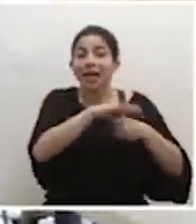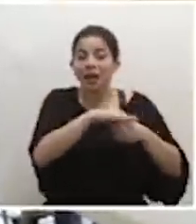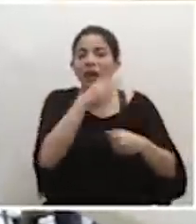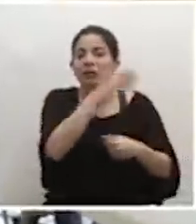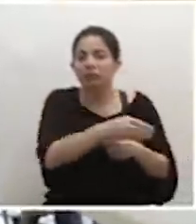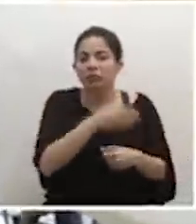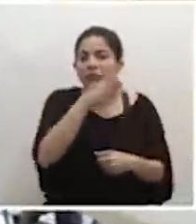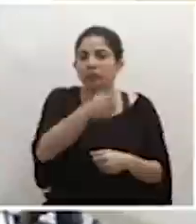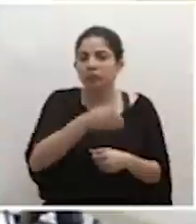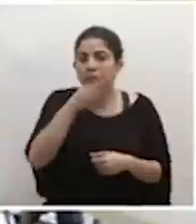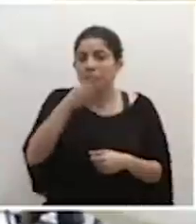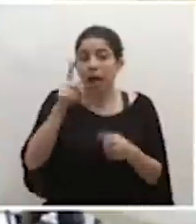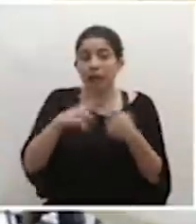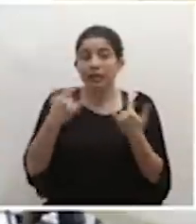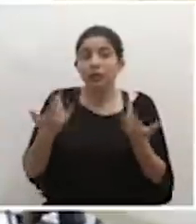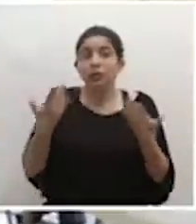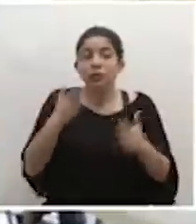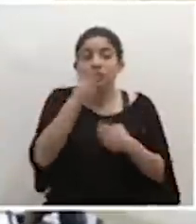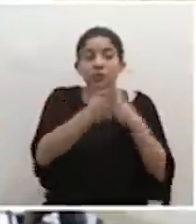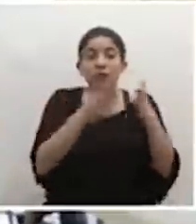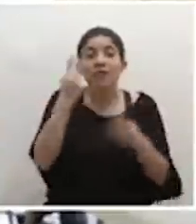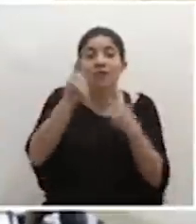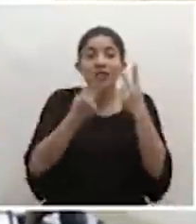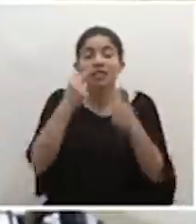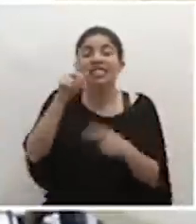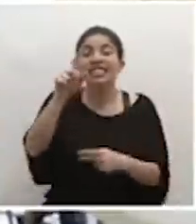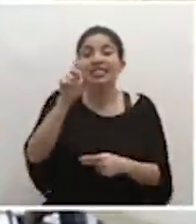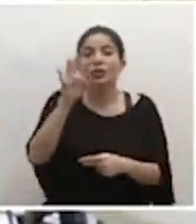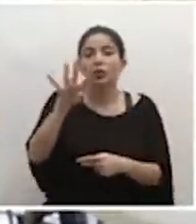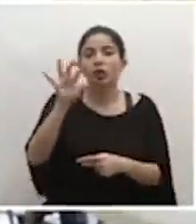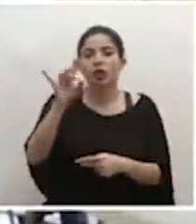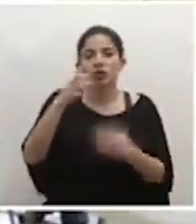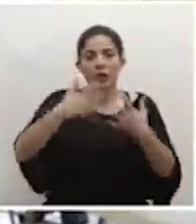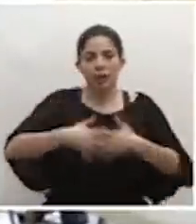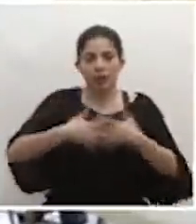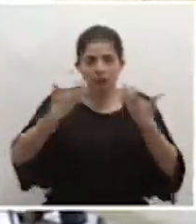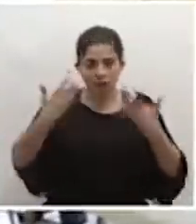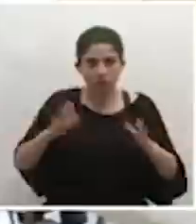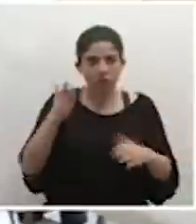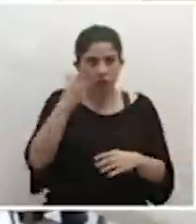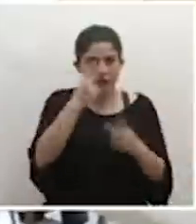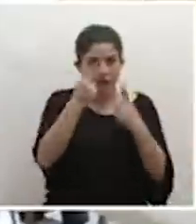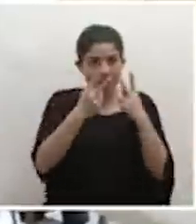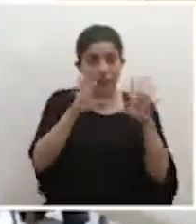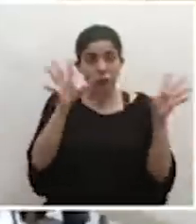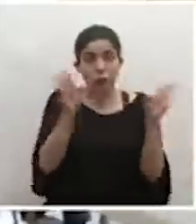como hemos abordado hasta el momento 148 empresas, dentro de las cuales se han localizado 5